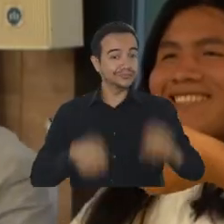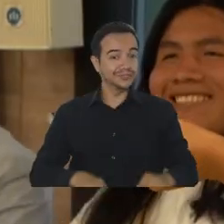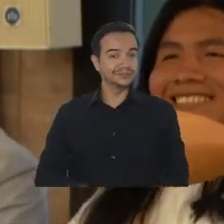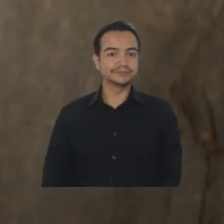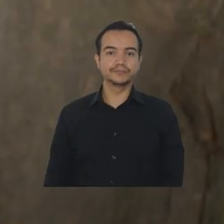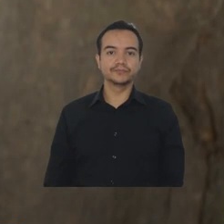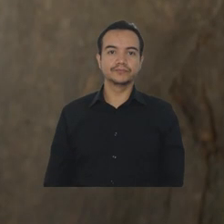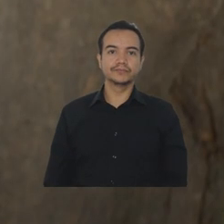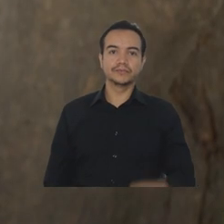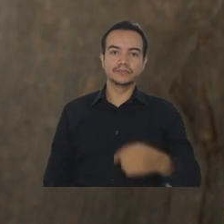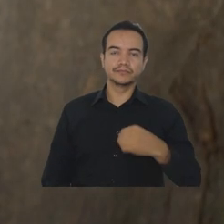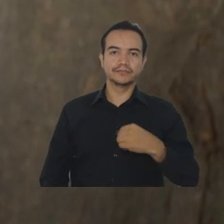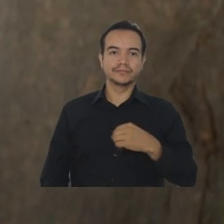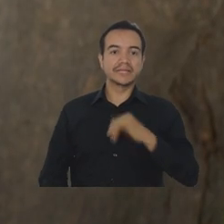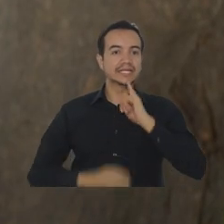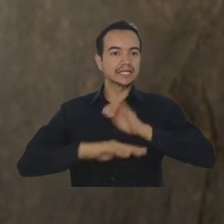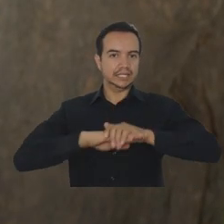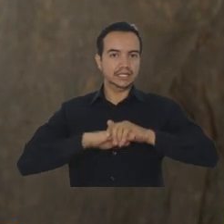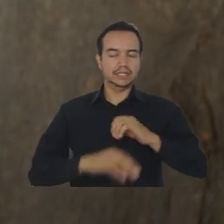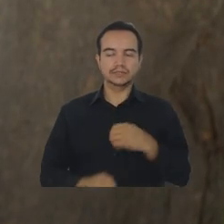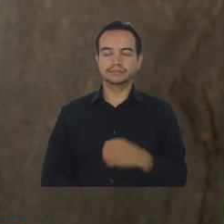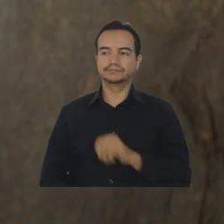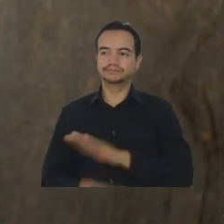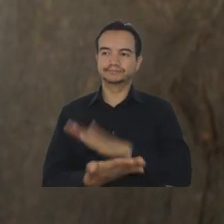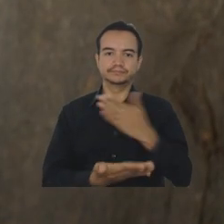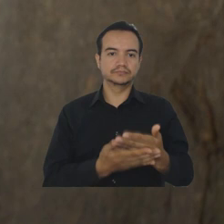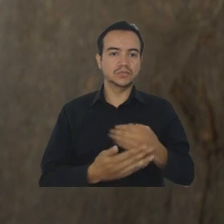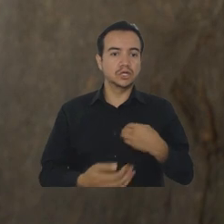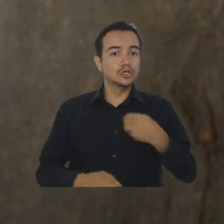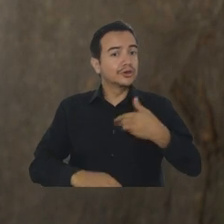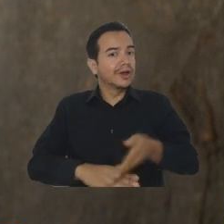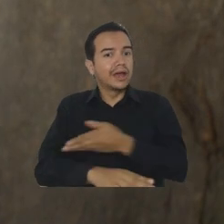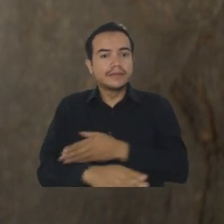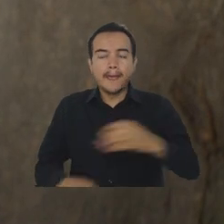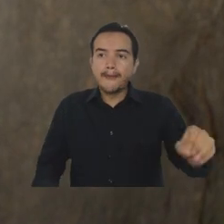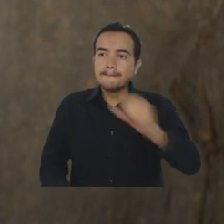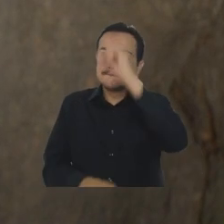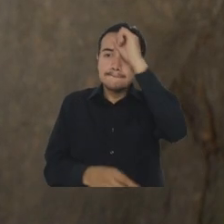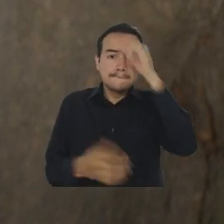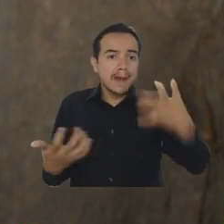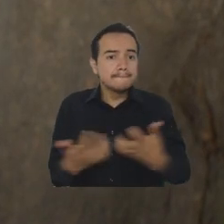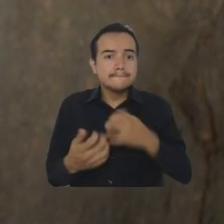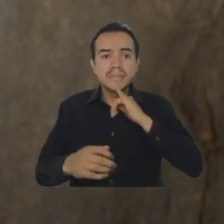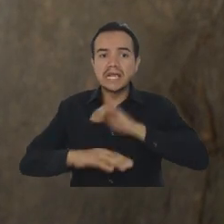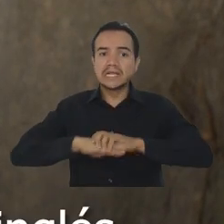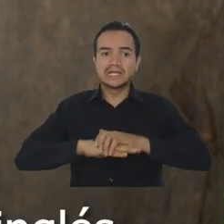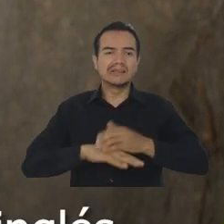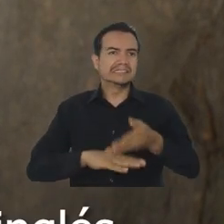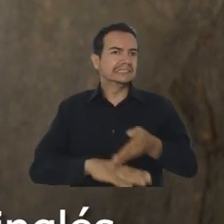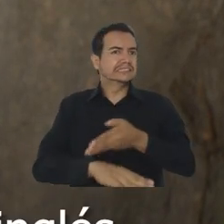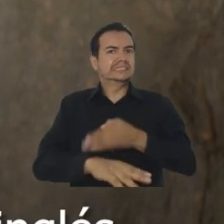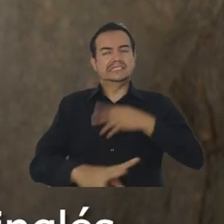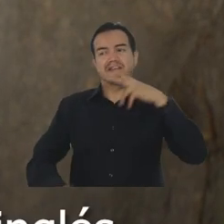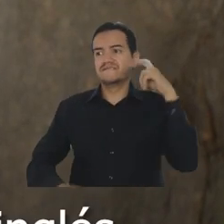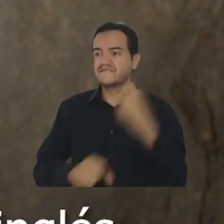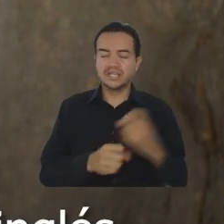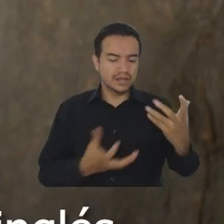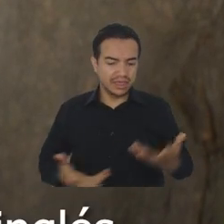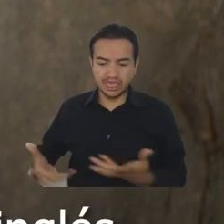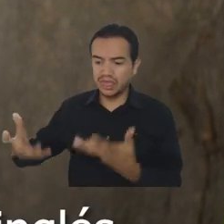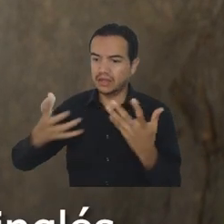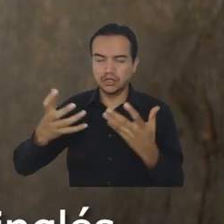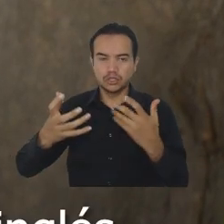I didn't speak any of English. It was something really difficult for me. Once I